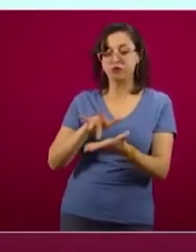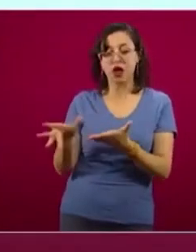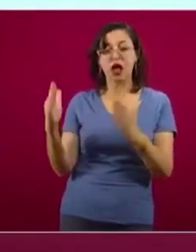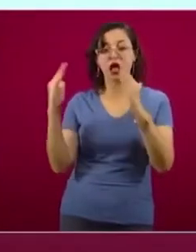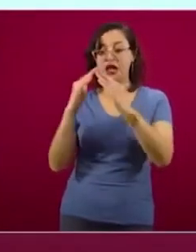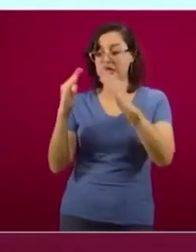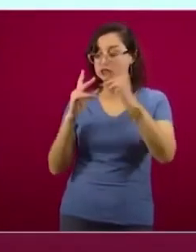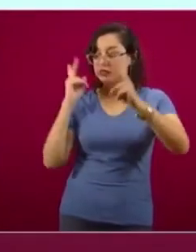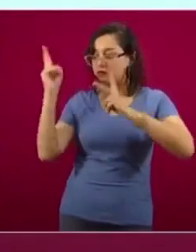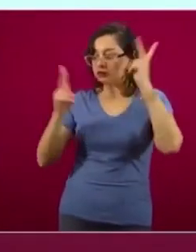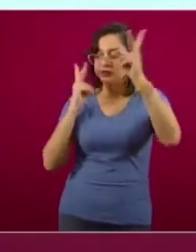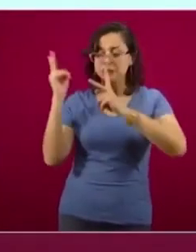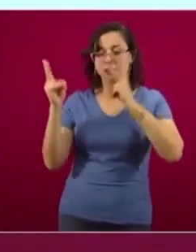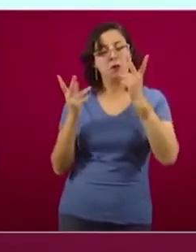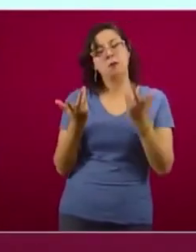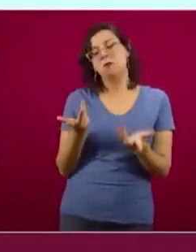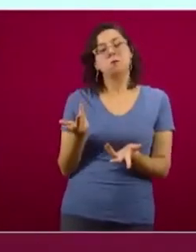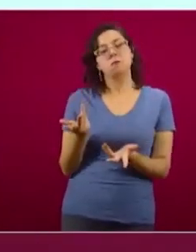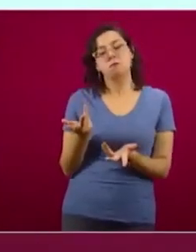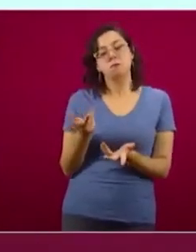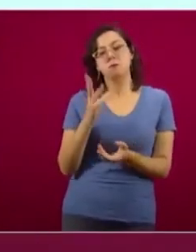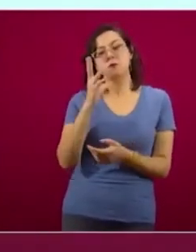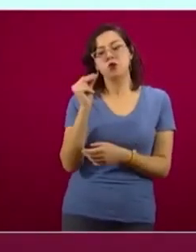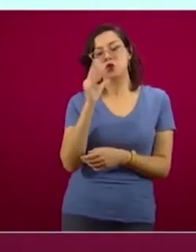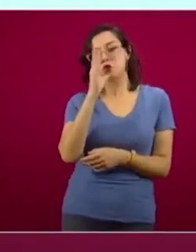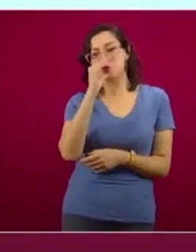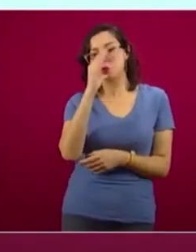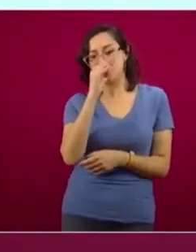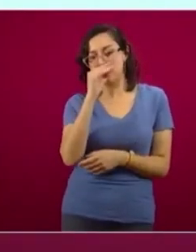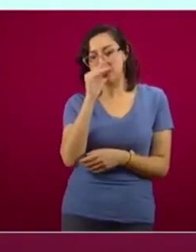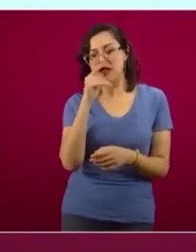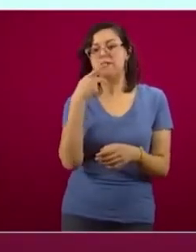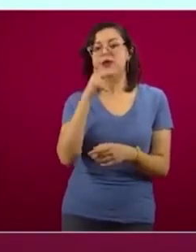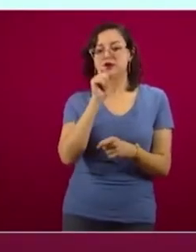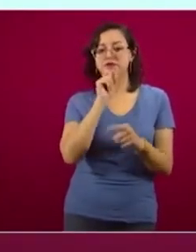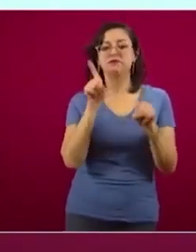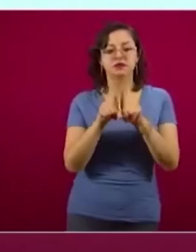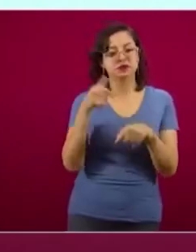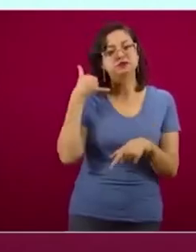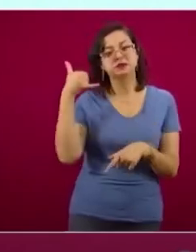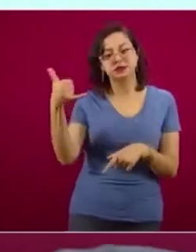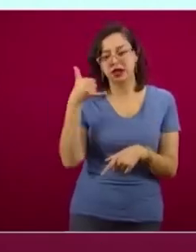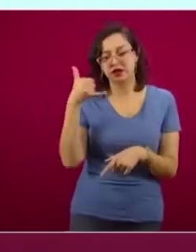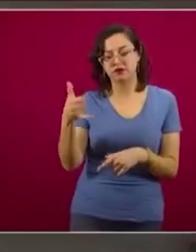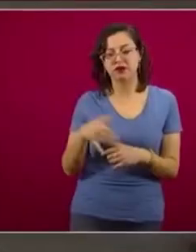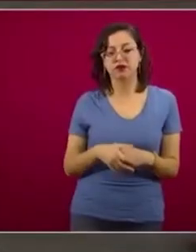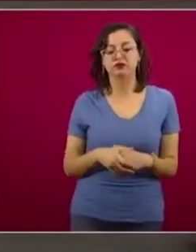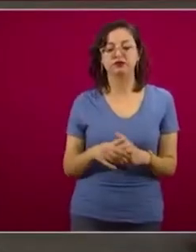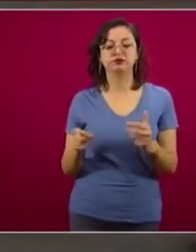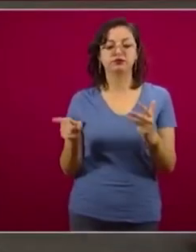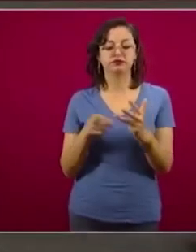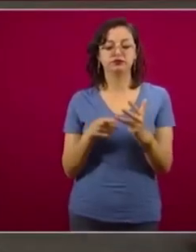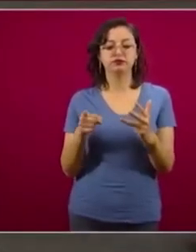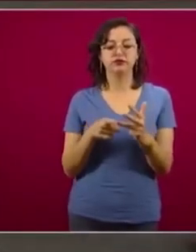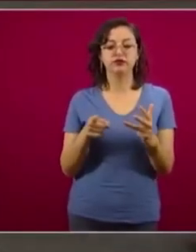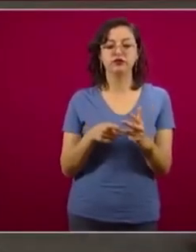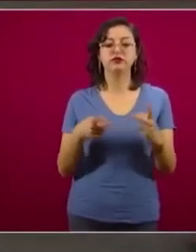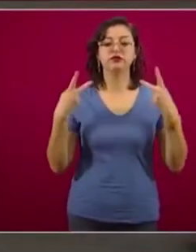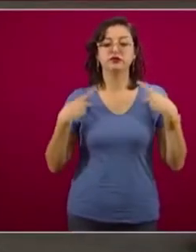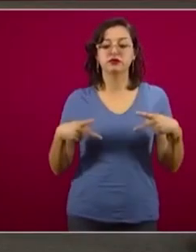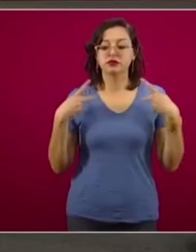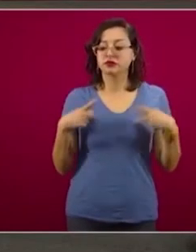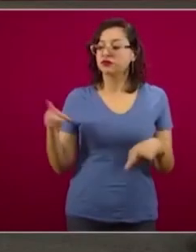domiciliaria, porque no se están haciendo visitas, sino que se las van a confirmar también vía teléfono. Y tercero, que las personas